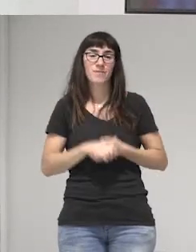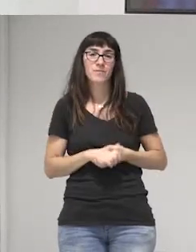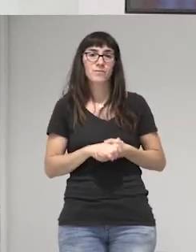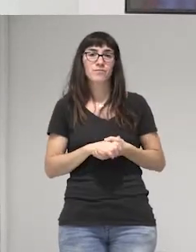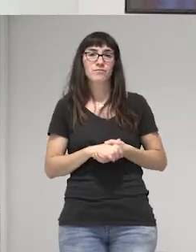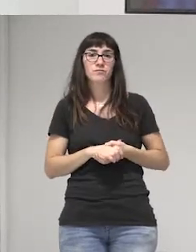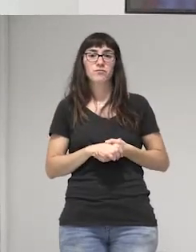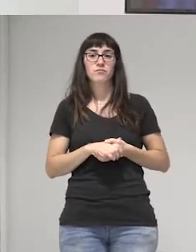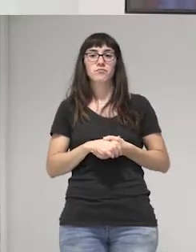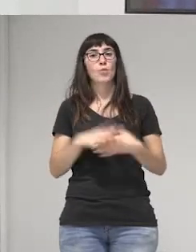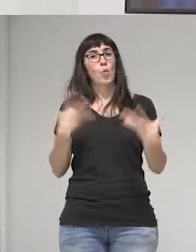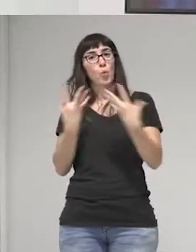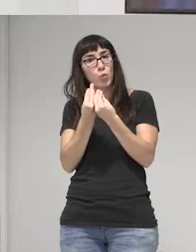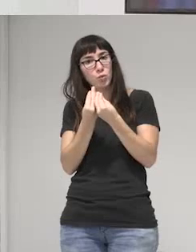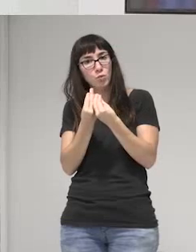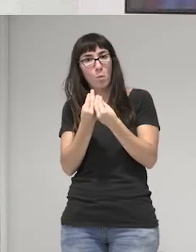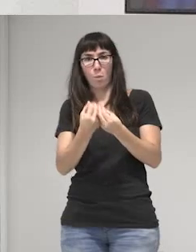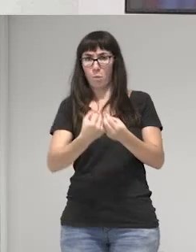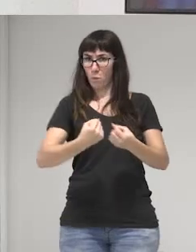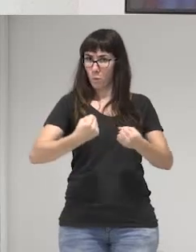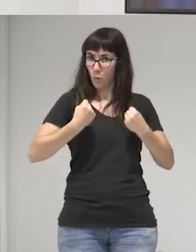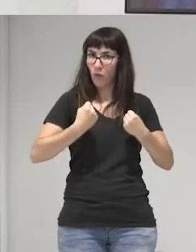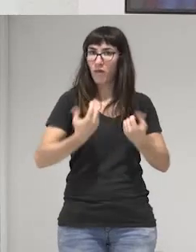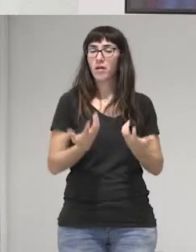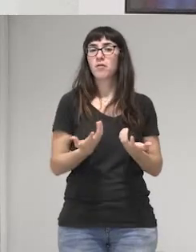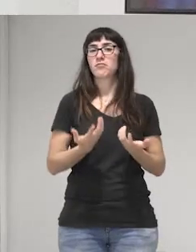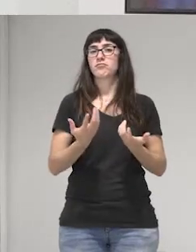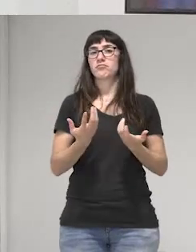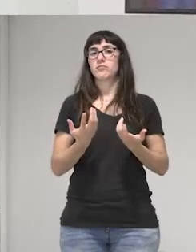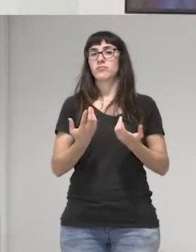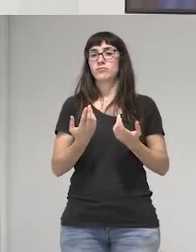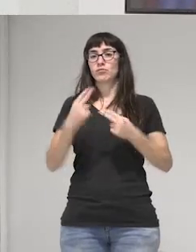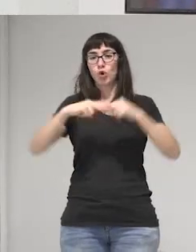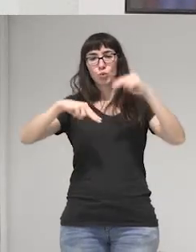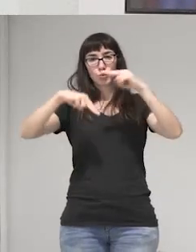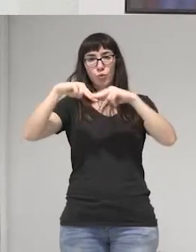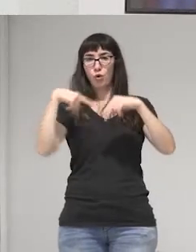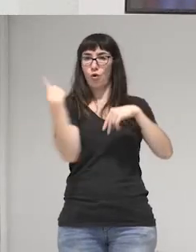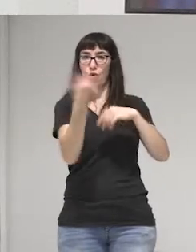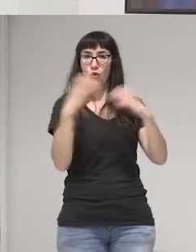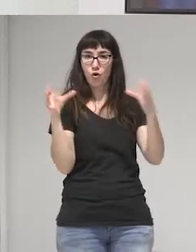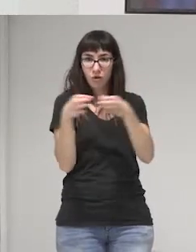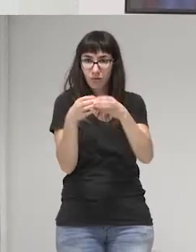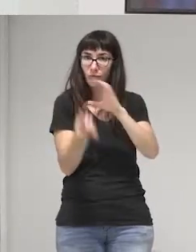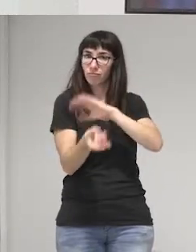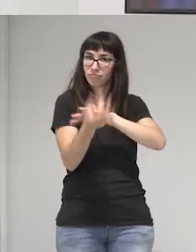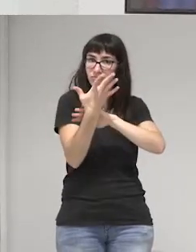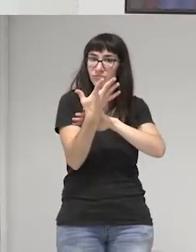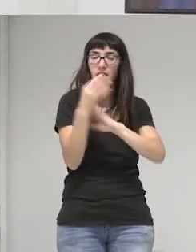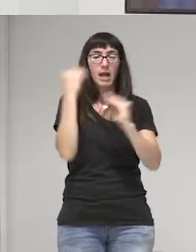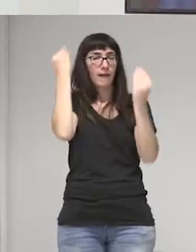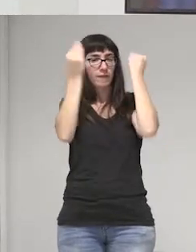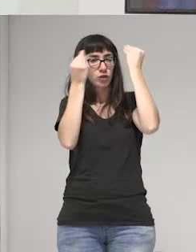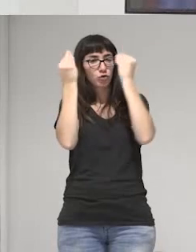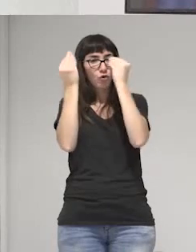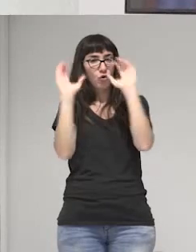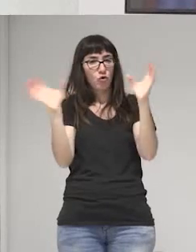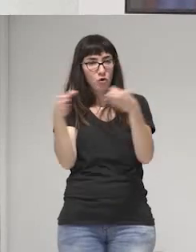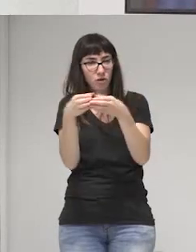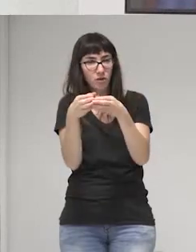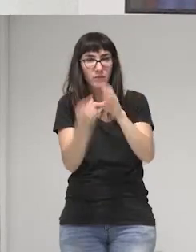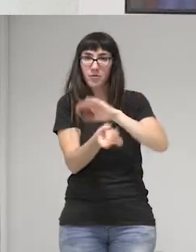juntarse, ¿sí? El poder que nace de la construcción colectiva, de las reflexiones colectivas, de la